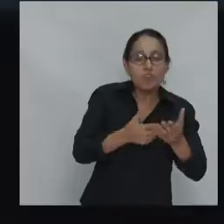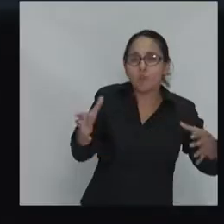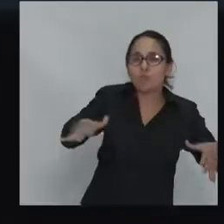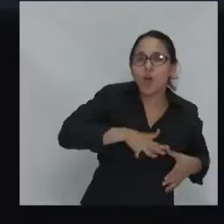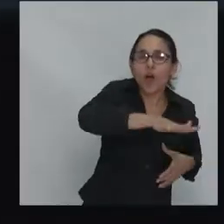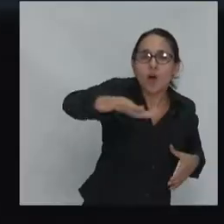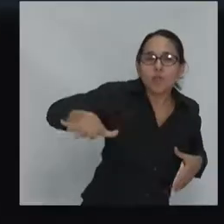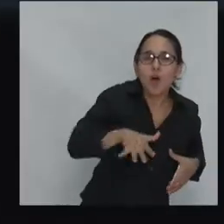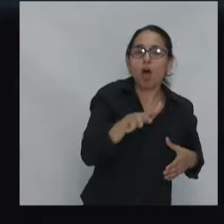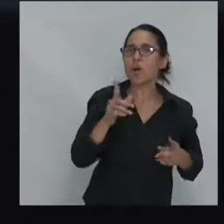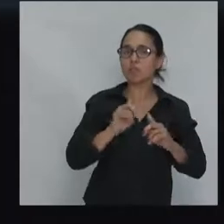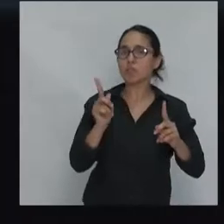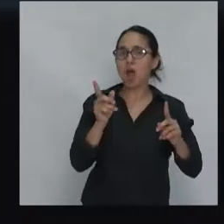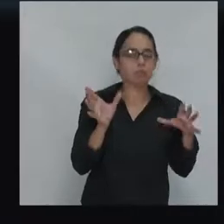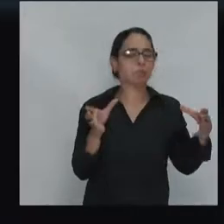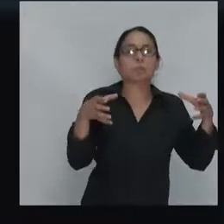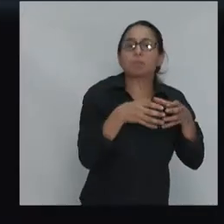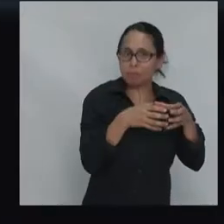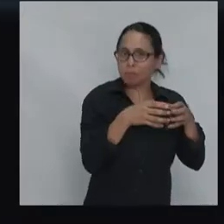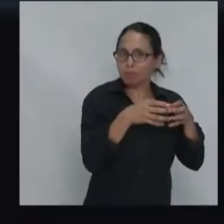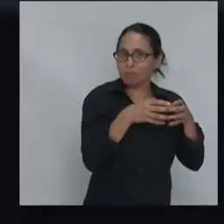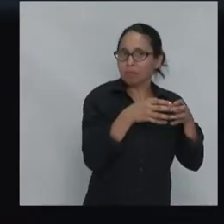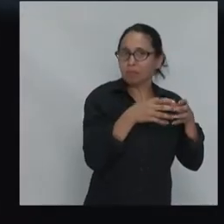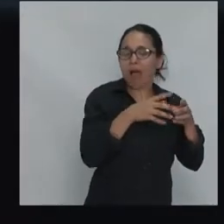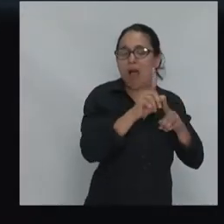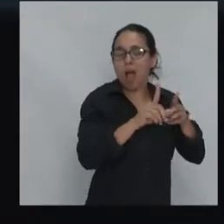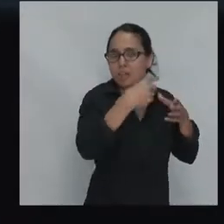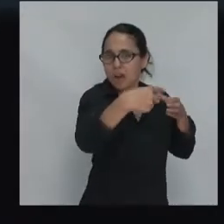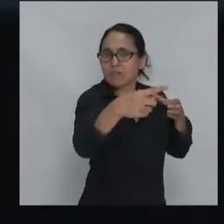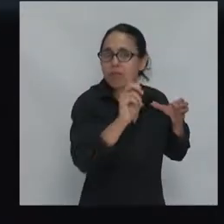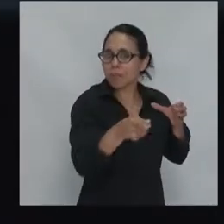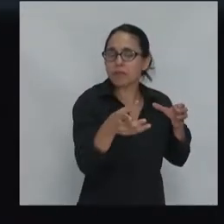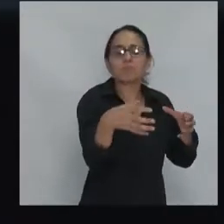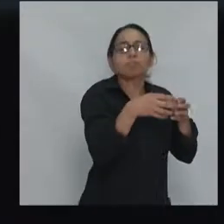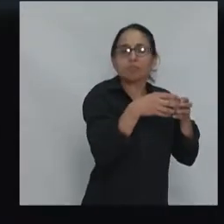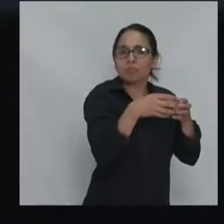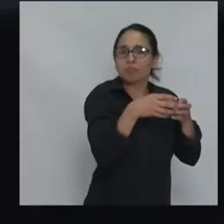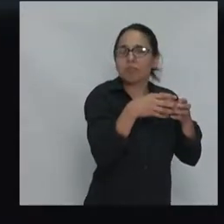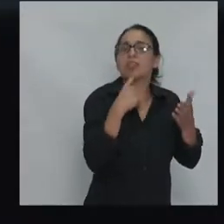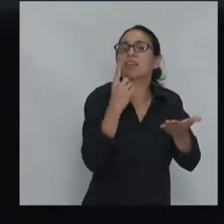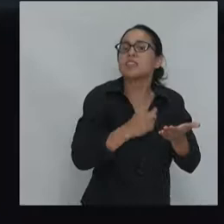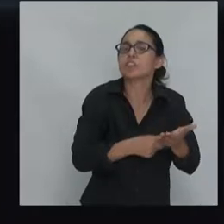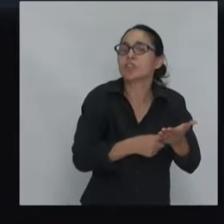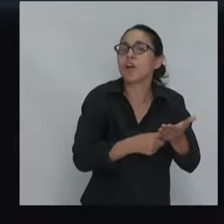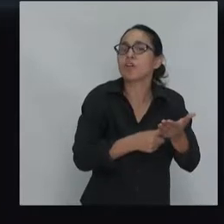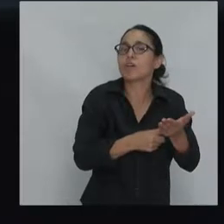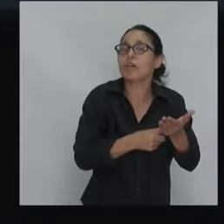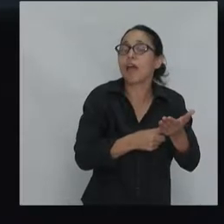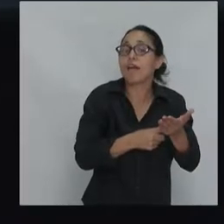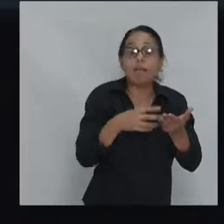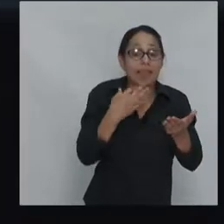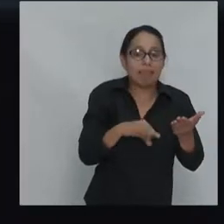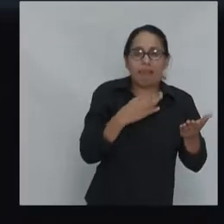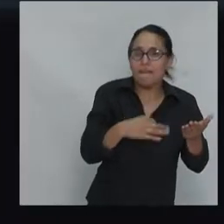por medio de cierto consenso es por ahora hay que